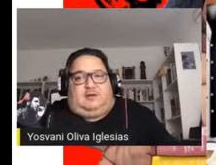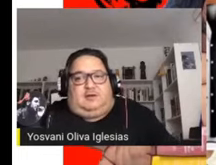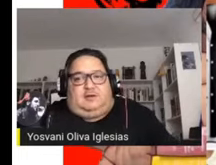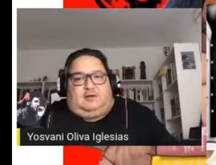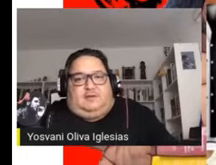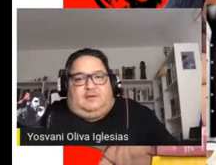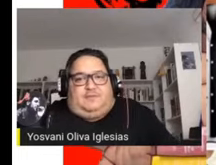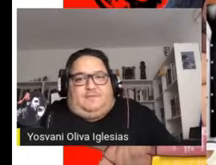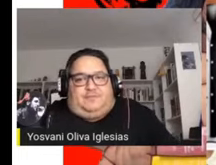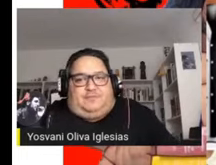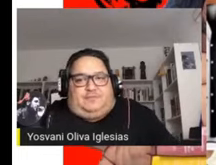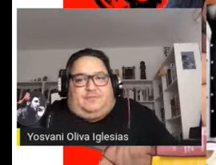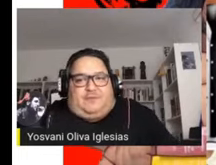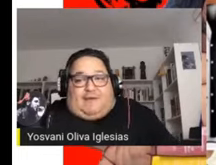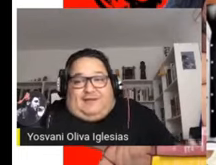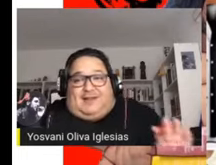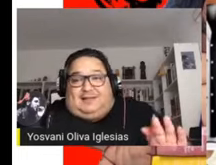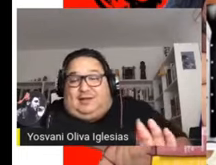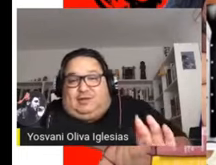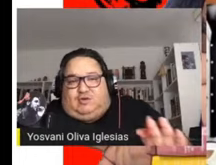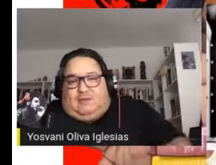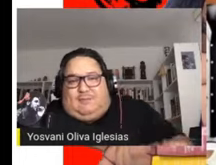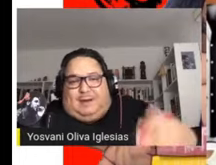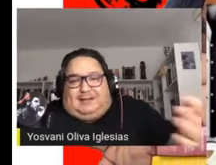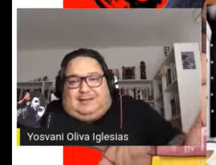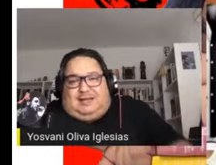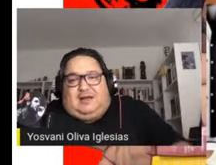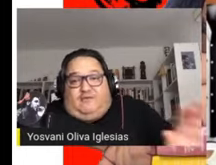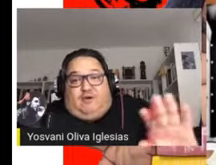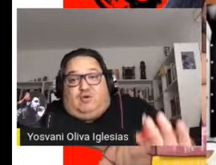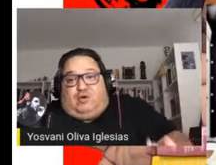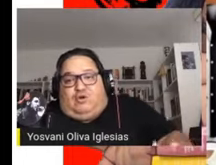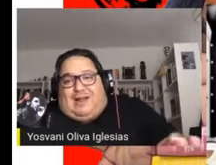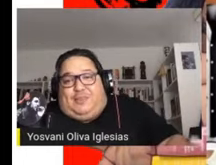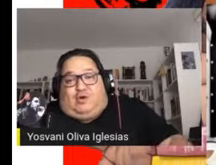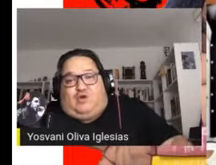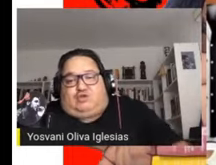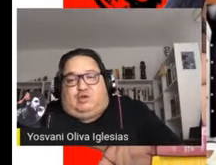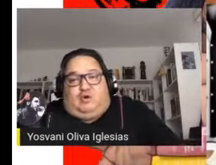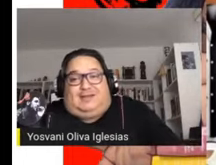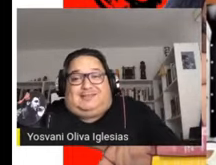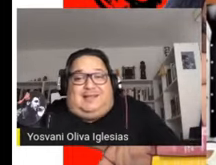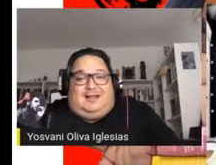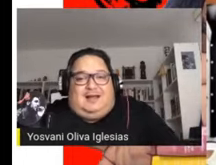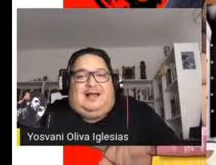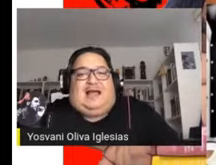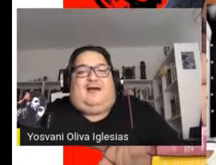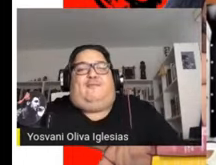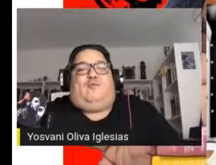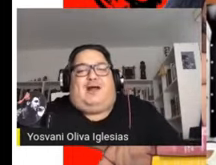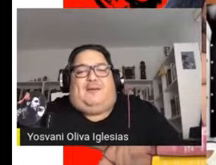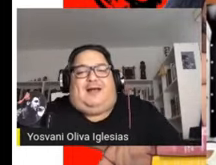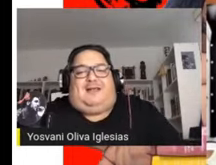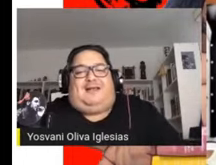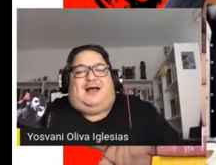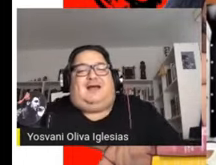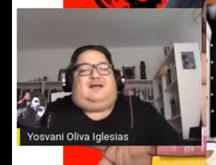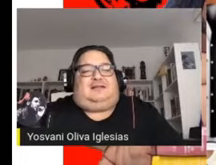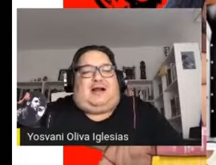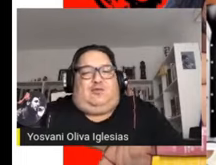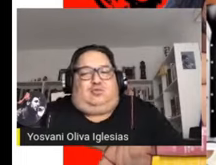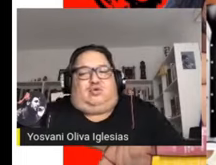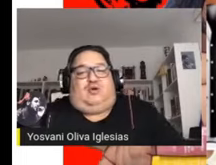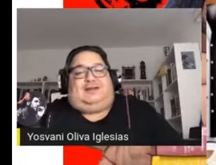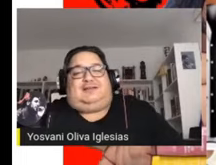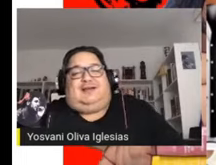XIX. A fines del siglo XIX, Martí fue uno de los grandes conocedores y, en buena medida,